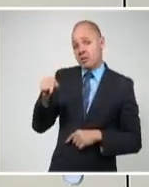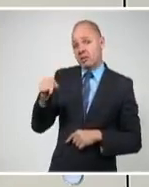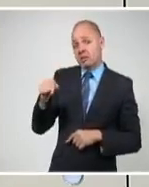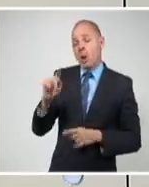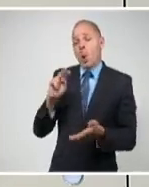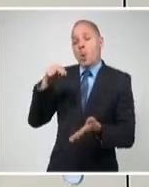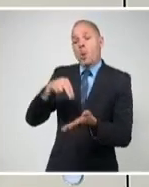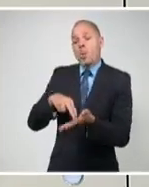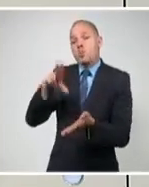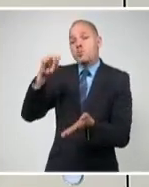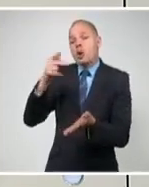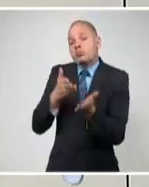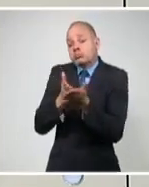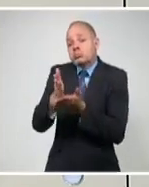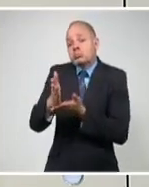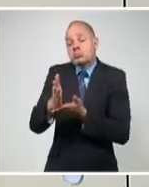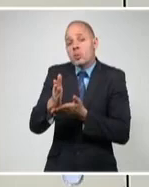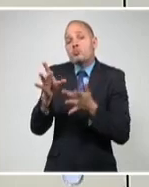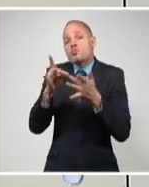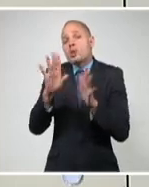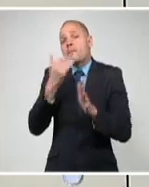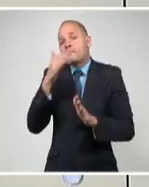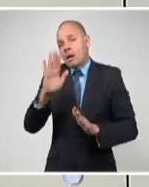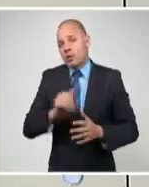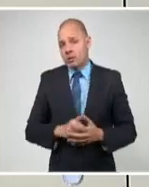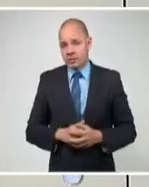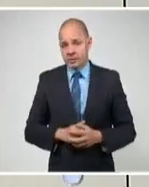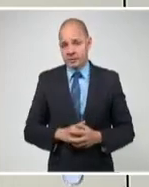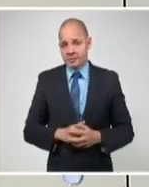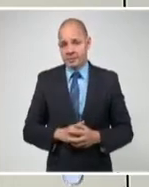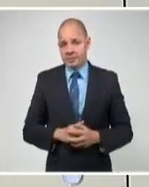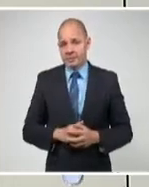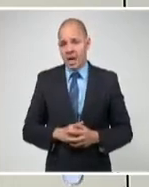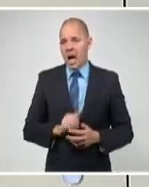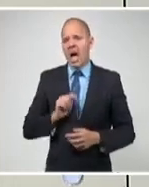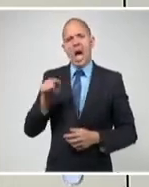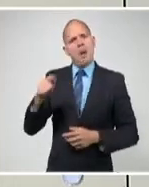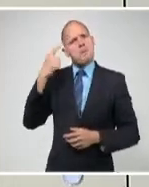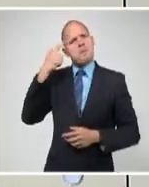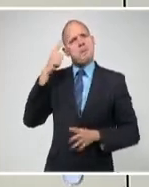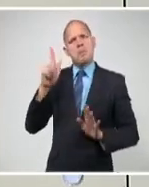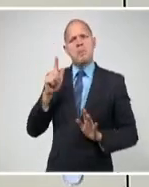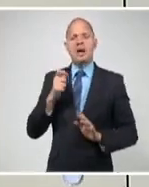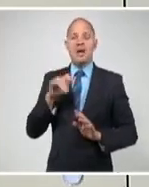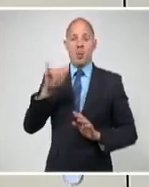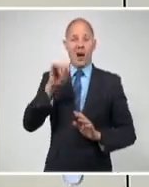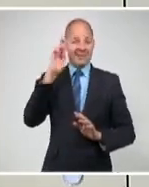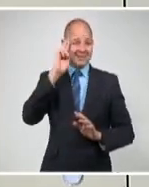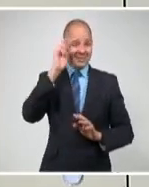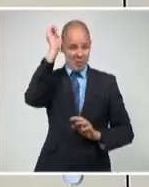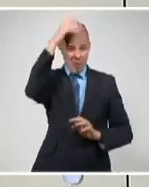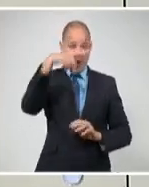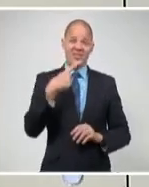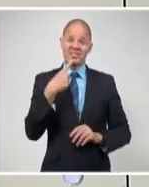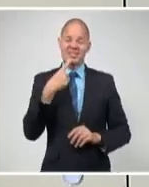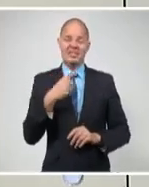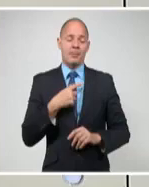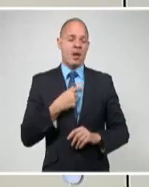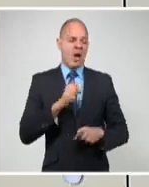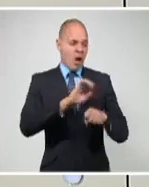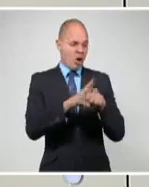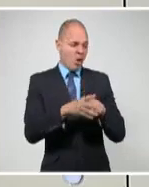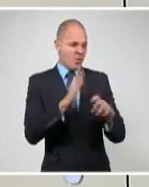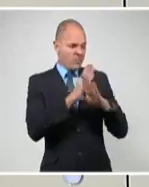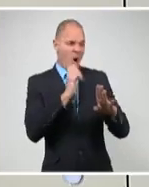parece imposible, ocupe hoy la oficina oval. Un hombre que no cree que ingerir cloro cura la COVID y cree en la